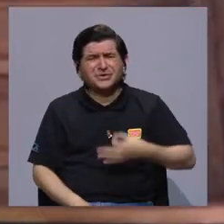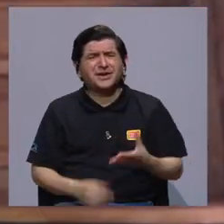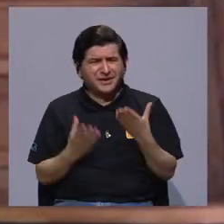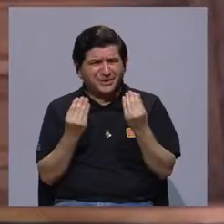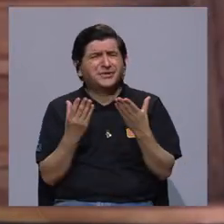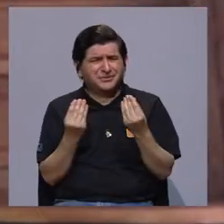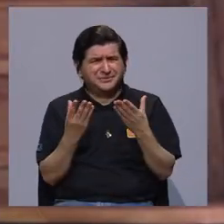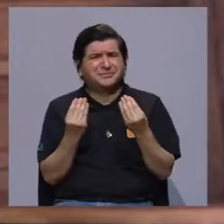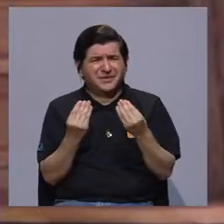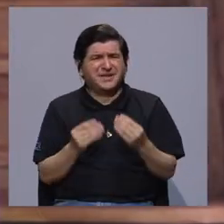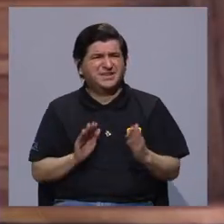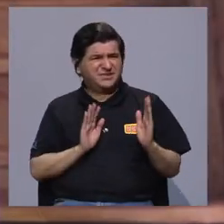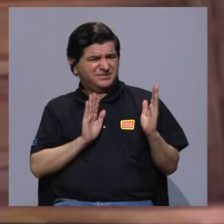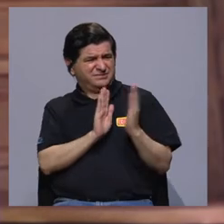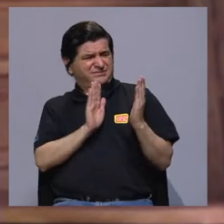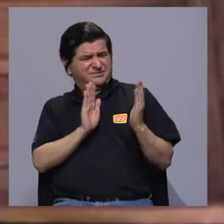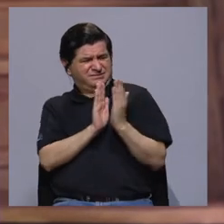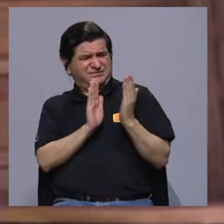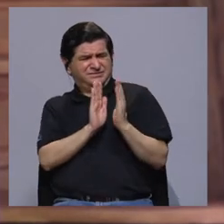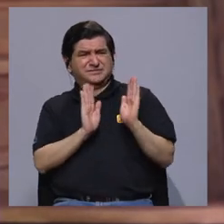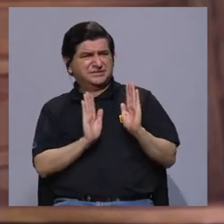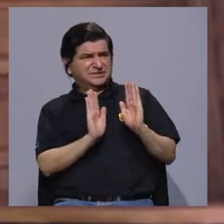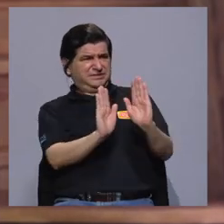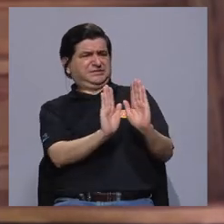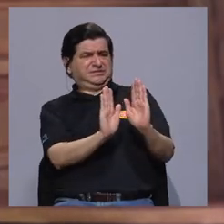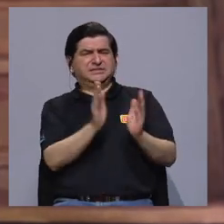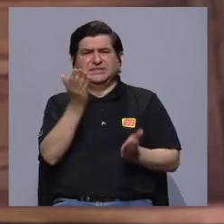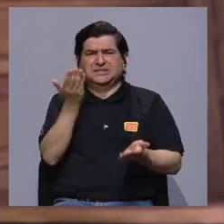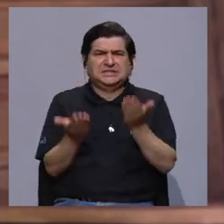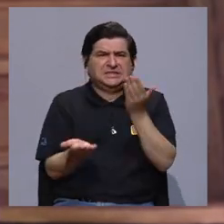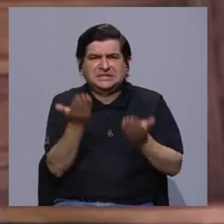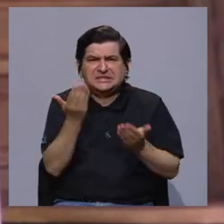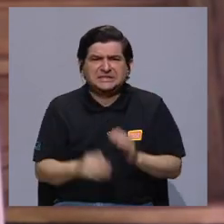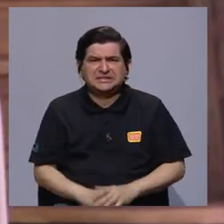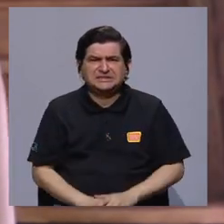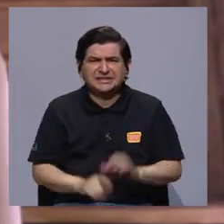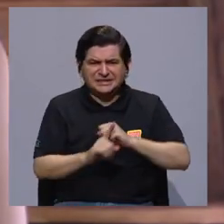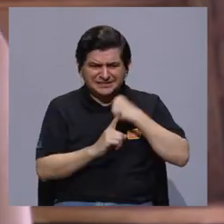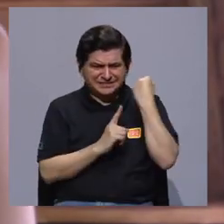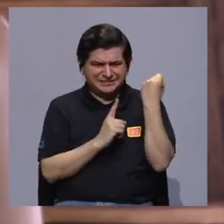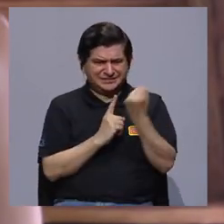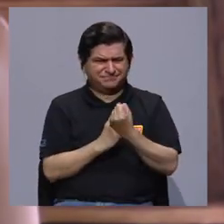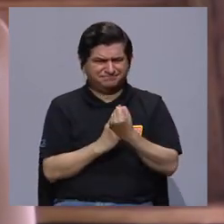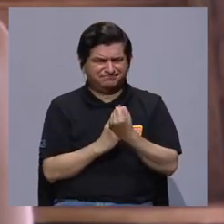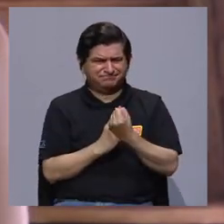que hay un miedo y hay una resistencia a veces y es totalmente, digamos,